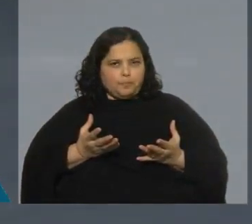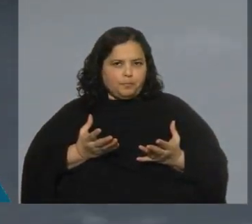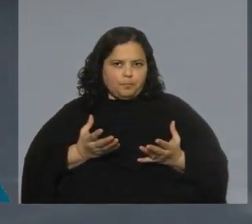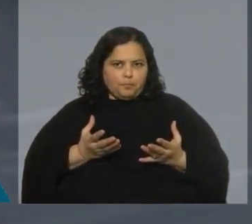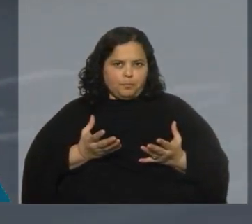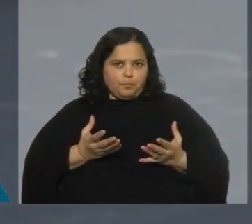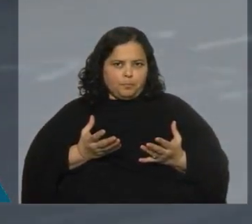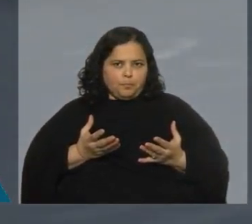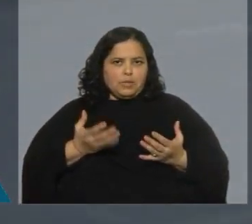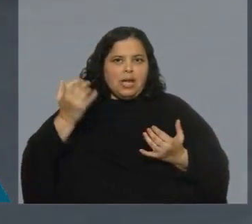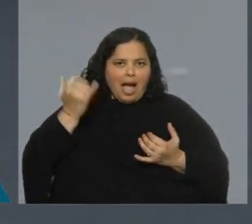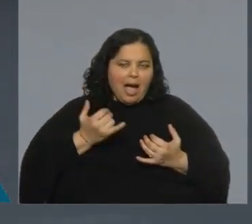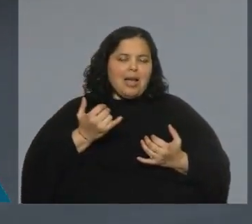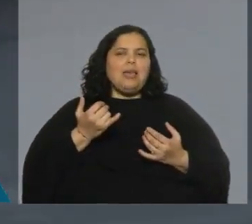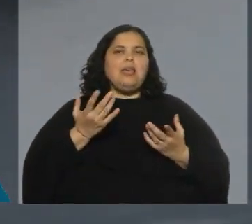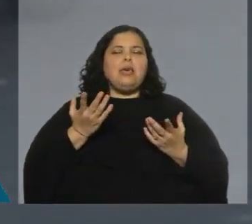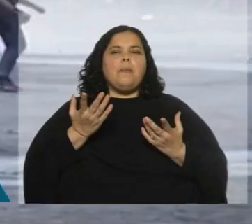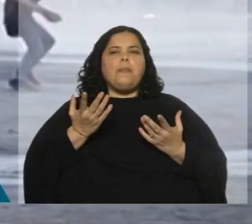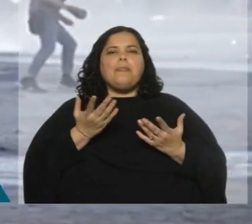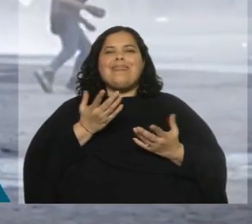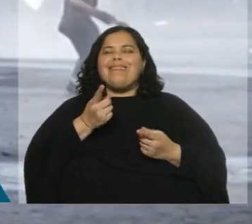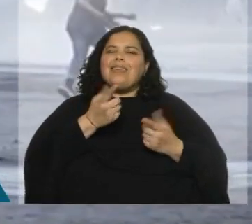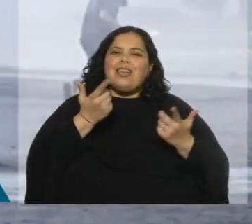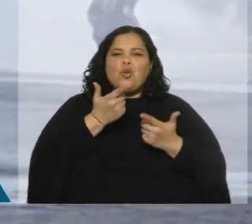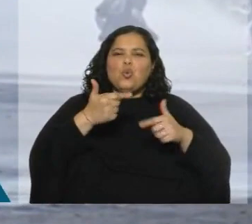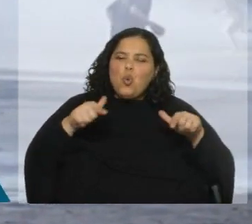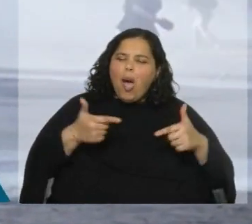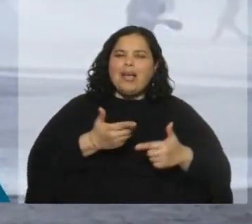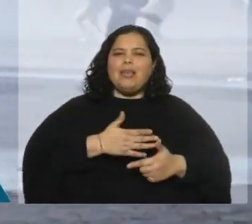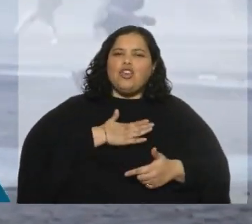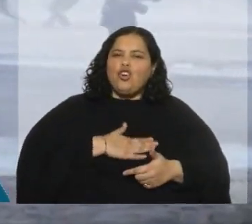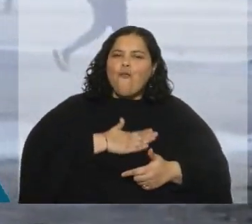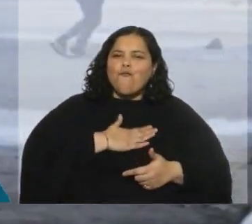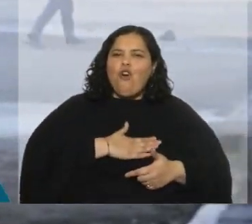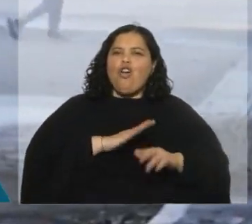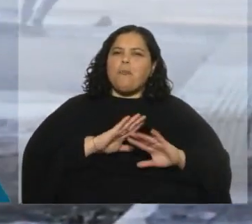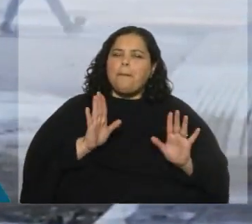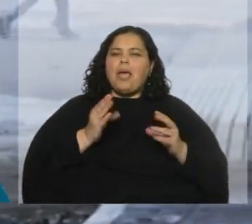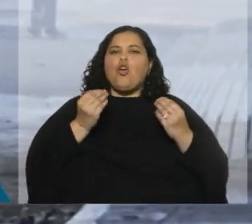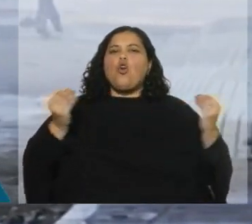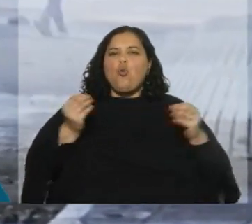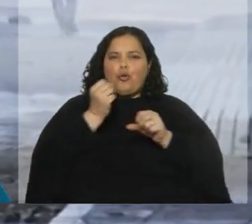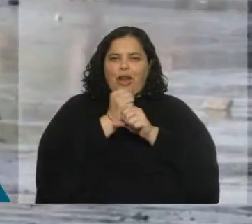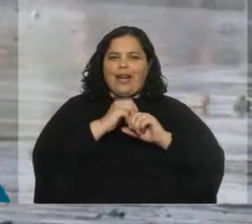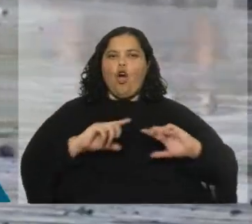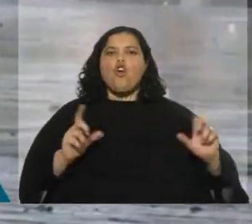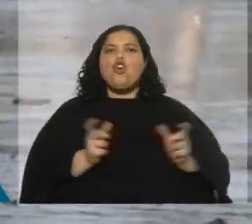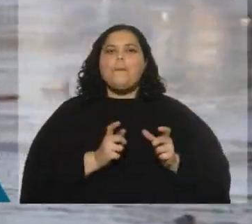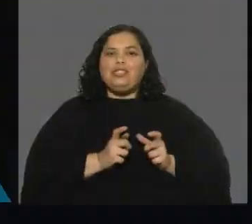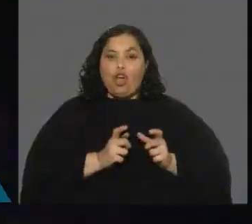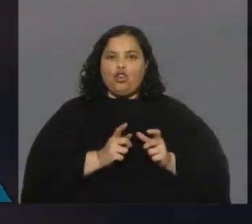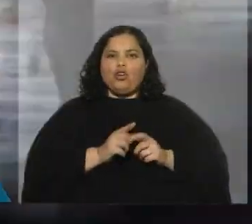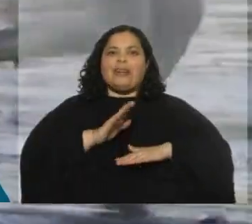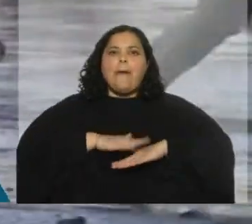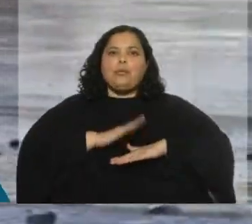Una suerte de disconformidad con la forma en la que trabajó la convención constituyente, algunas cuestiones que